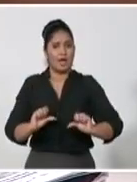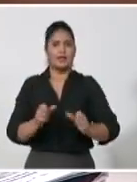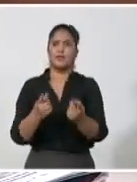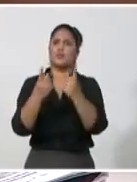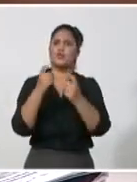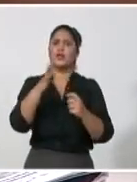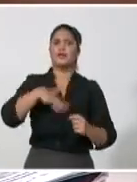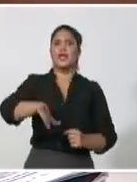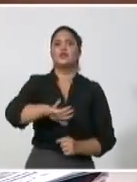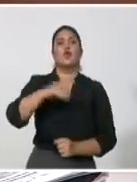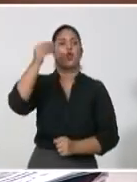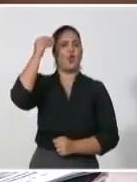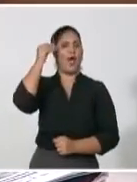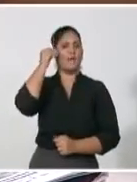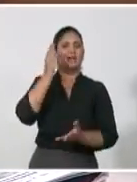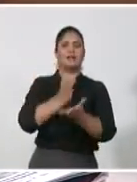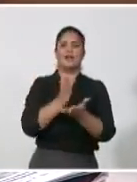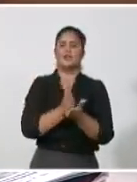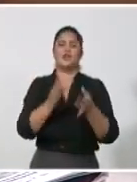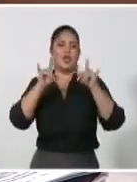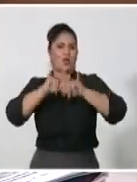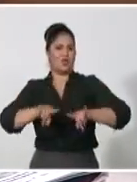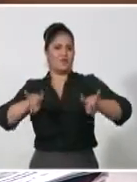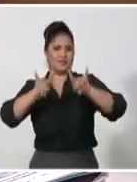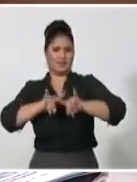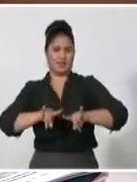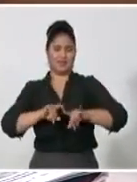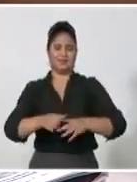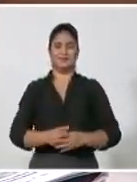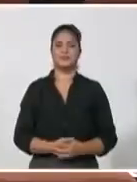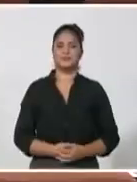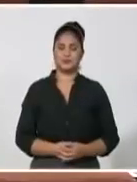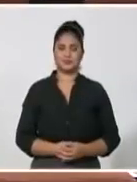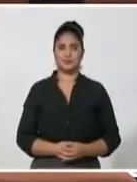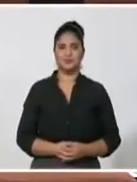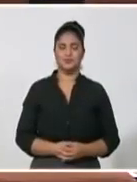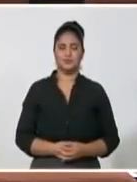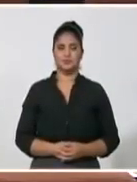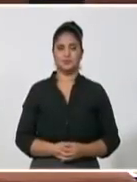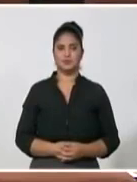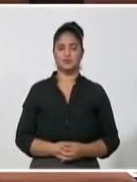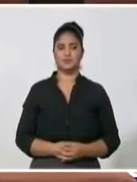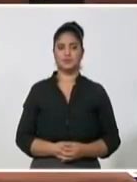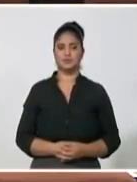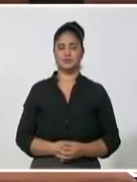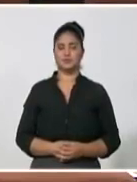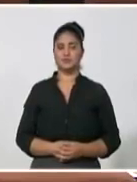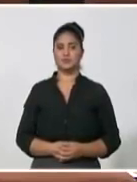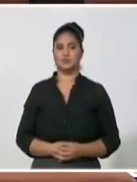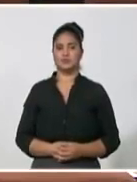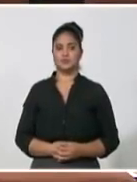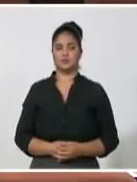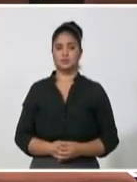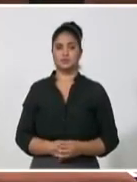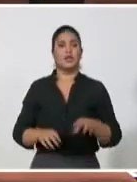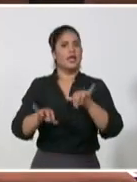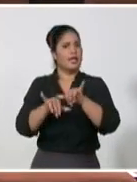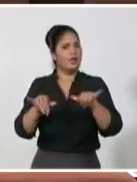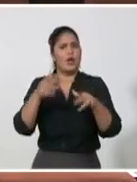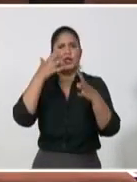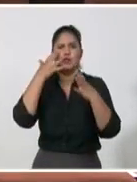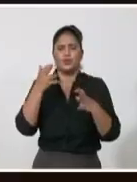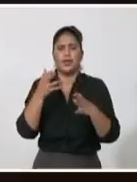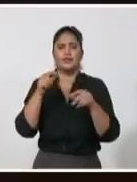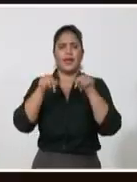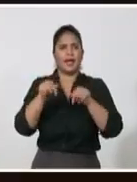sistema, de manera tal que esas canteras, que son los mejores cuadros nuestros, los que más tenemos que desarrollar, puedan tener también el conocimiento que les